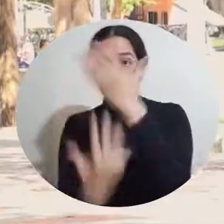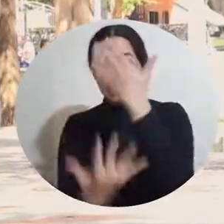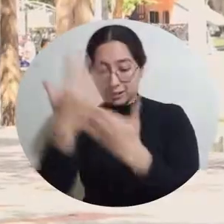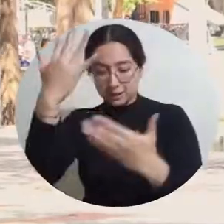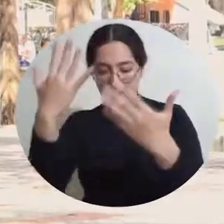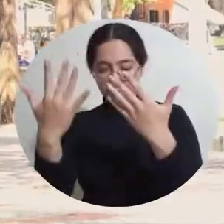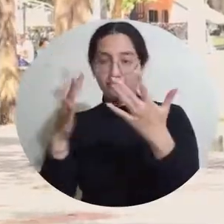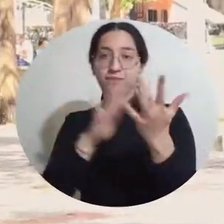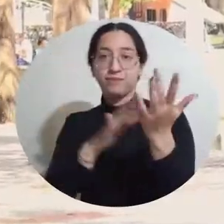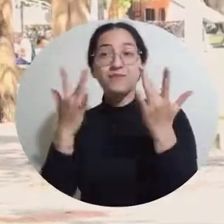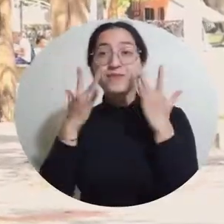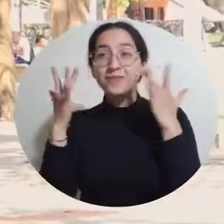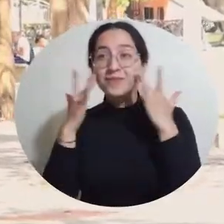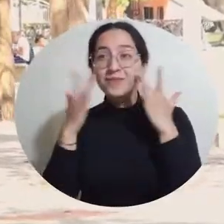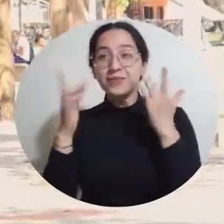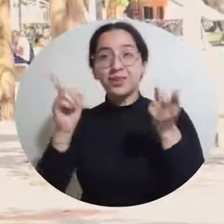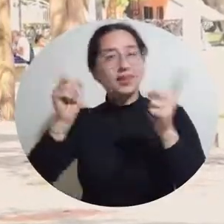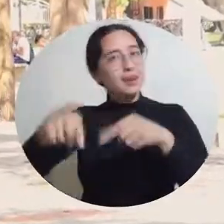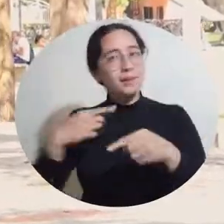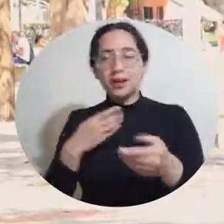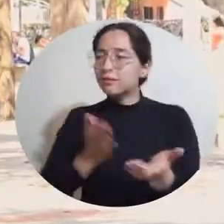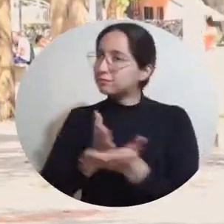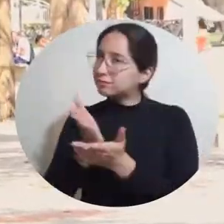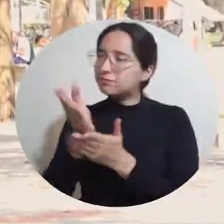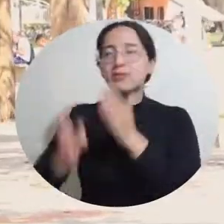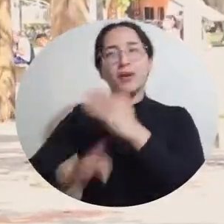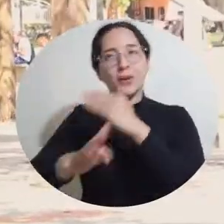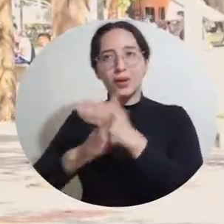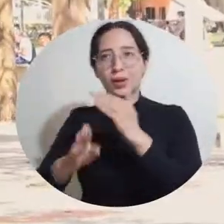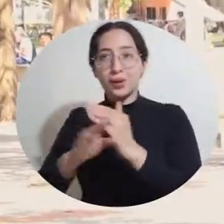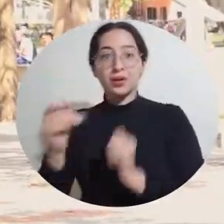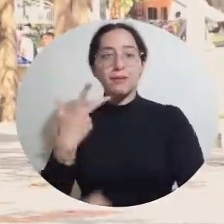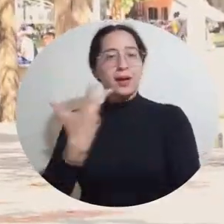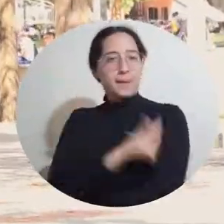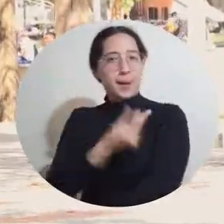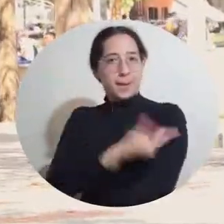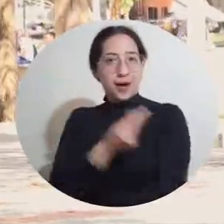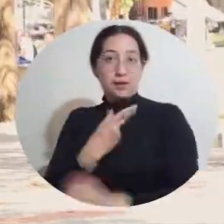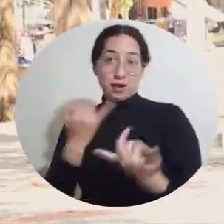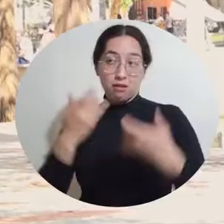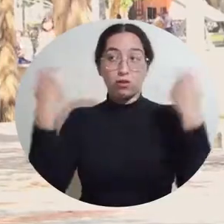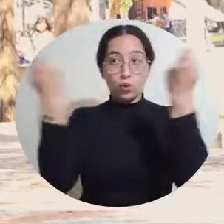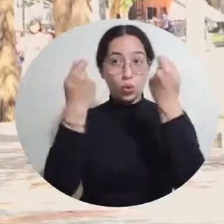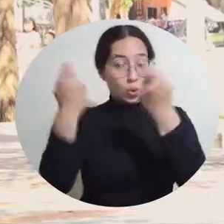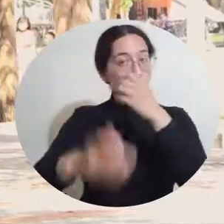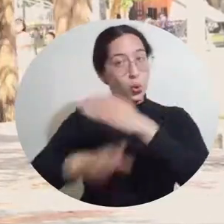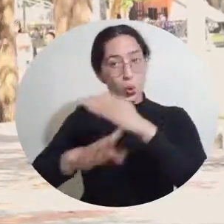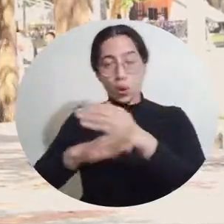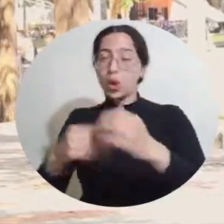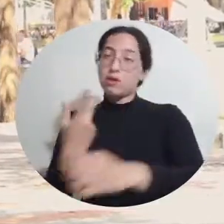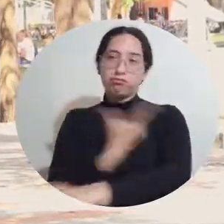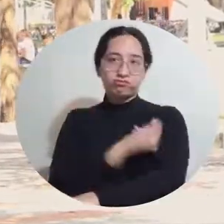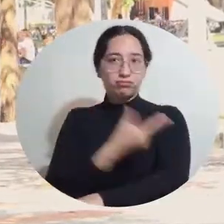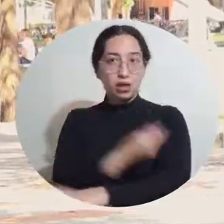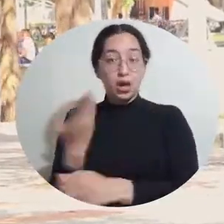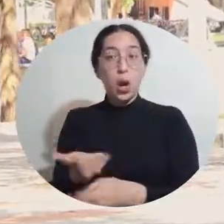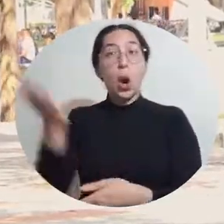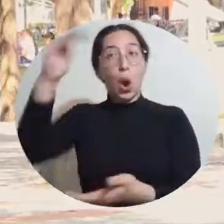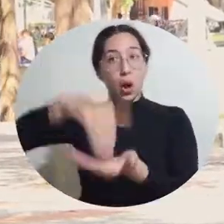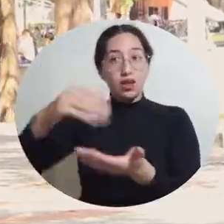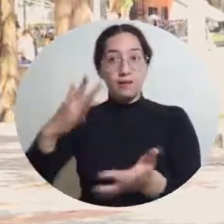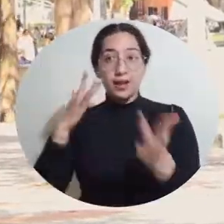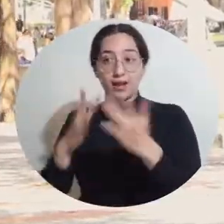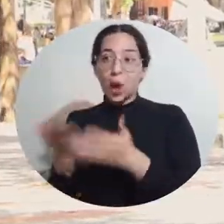el seguirse vacunando, completar los esquemas de vacunación. Vamos a seguir con las campañas de vacunación que hemos hecho y nuevamente invitarlos a vivir el retorno a la